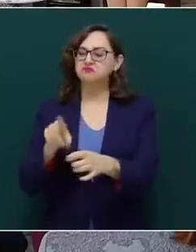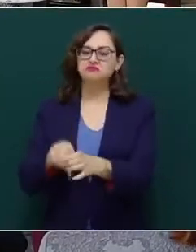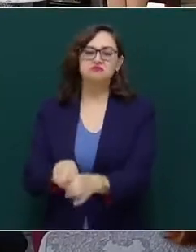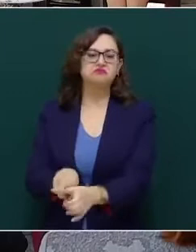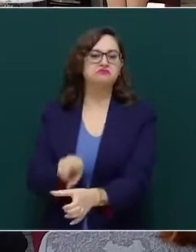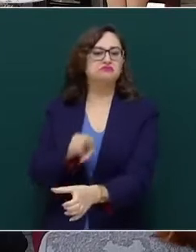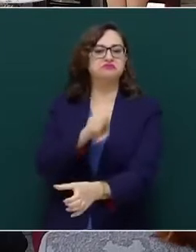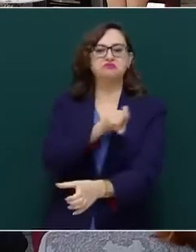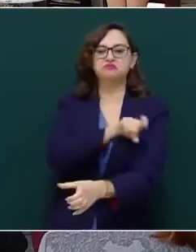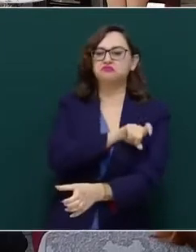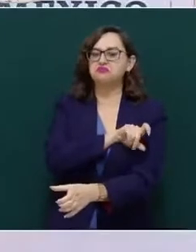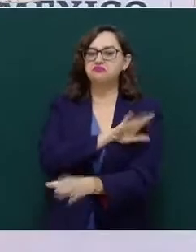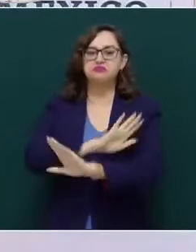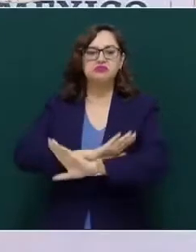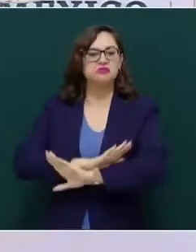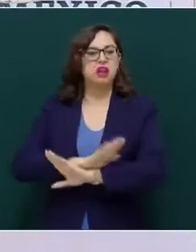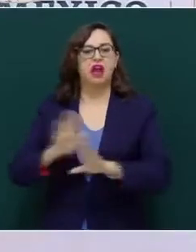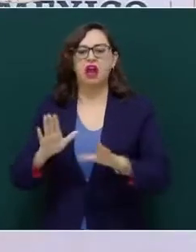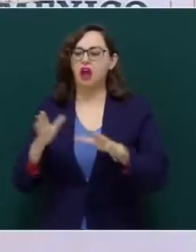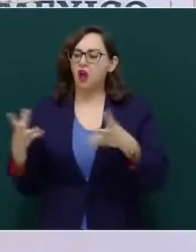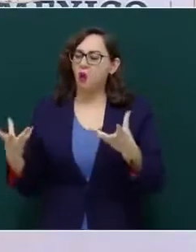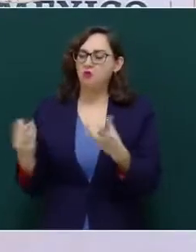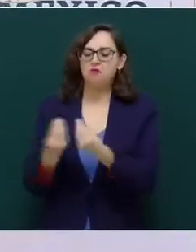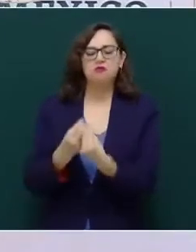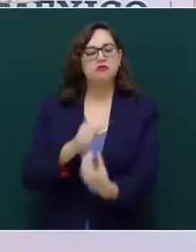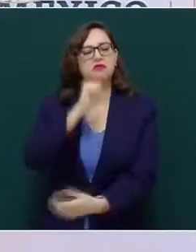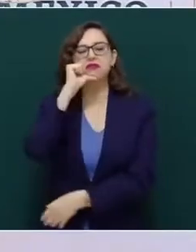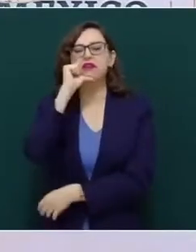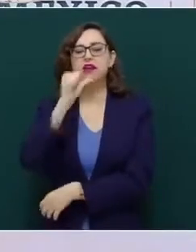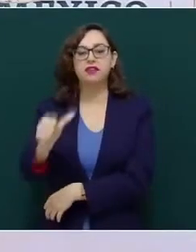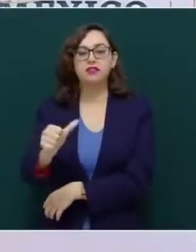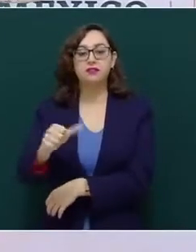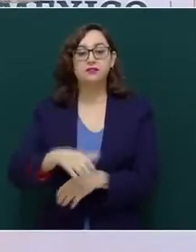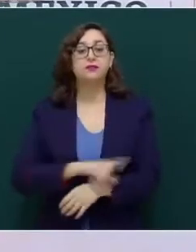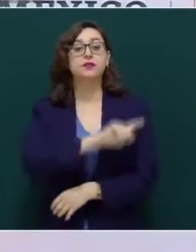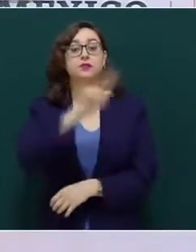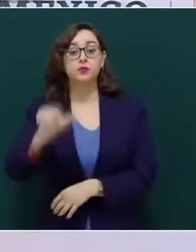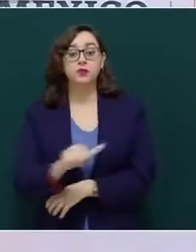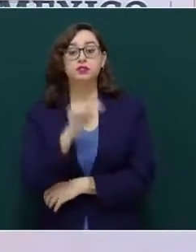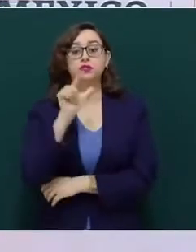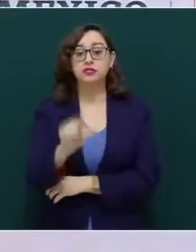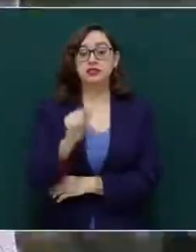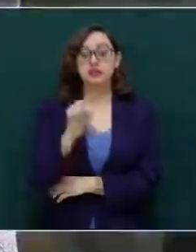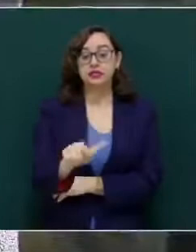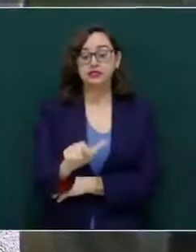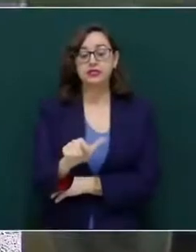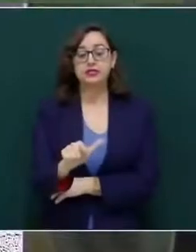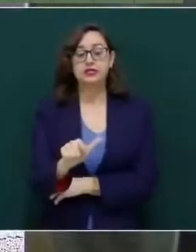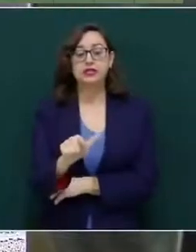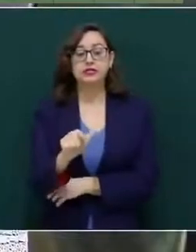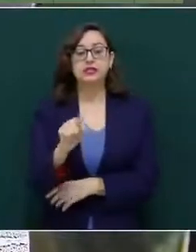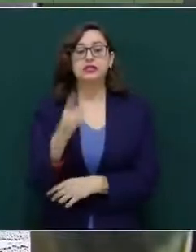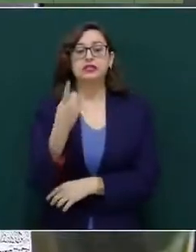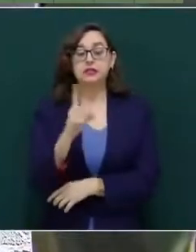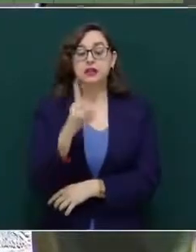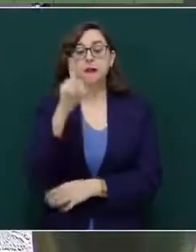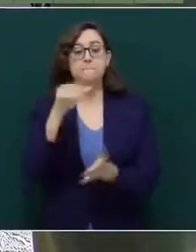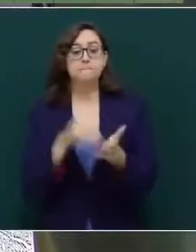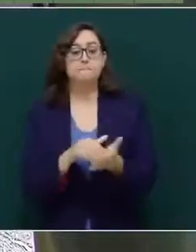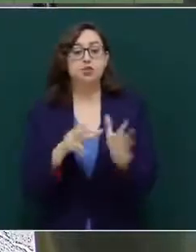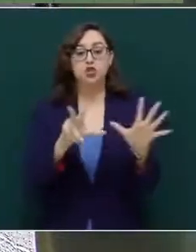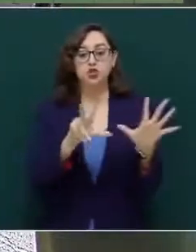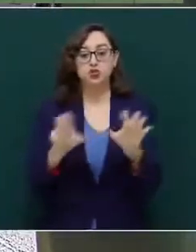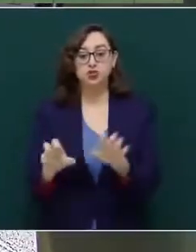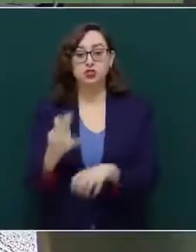de la gran Colombia. El 17 de diciembre de 1830, el